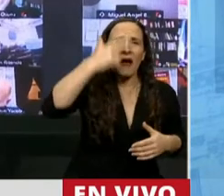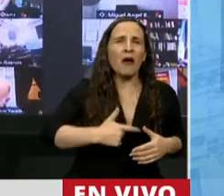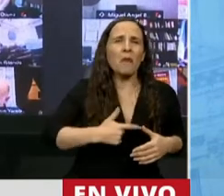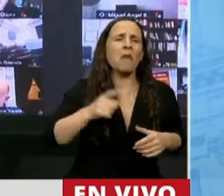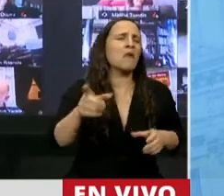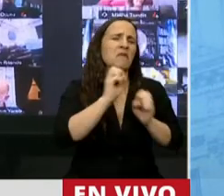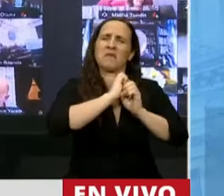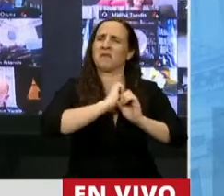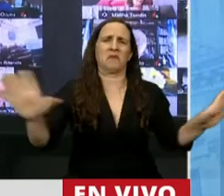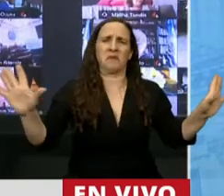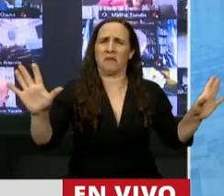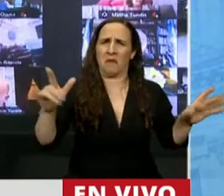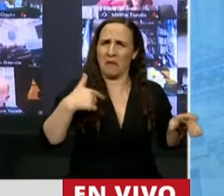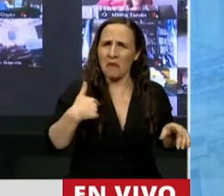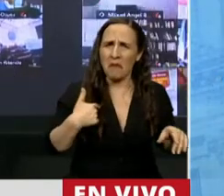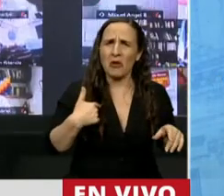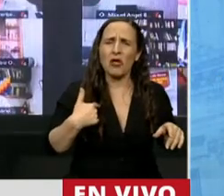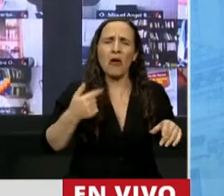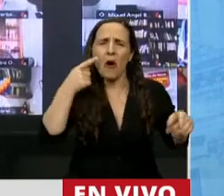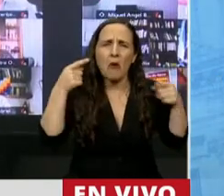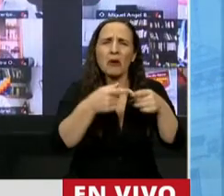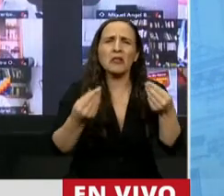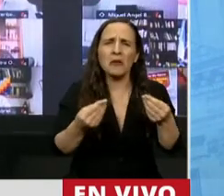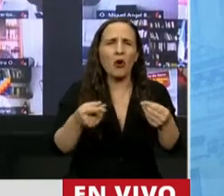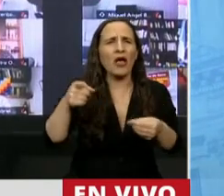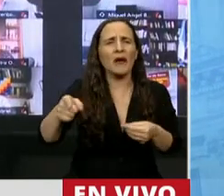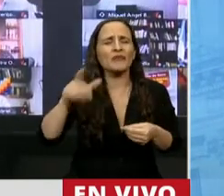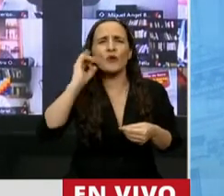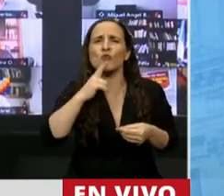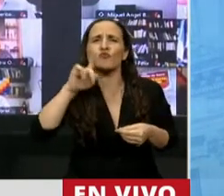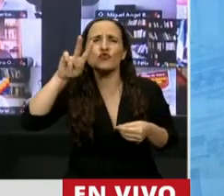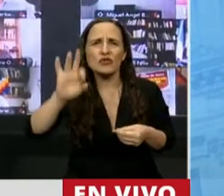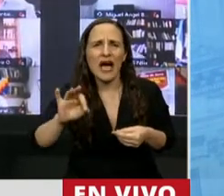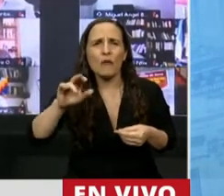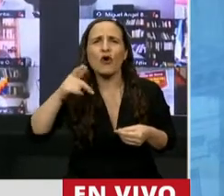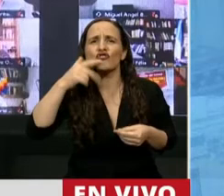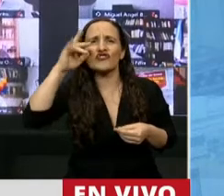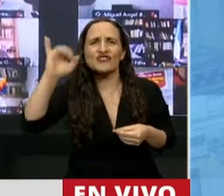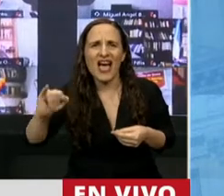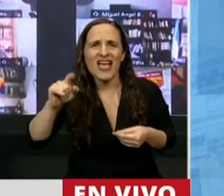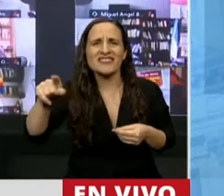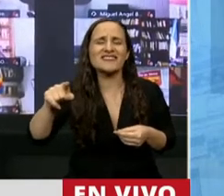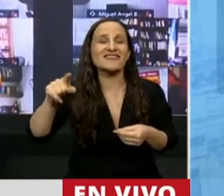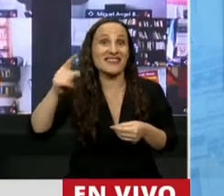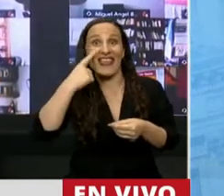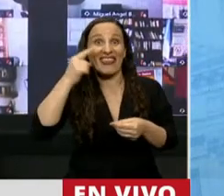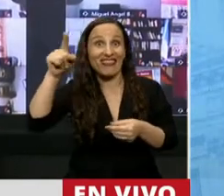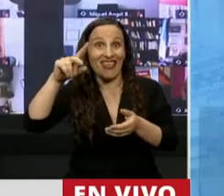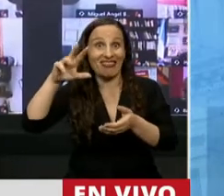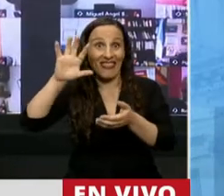que trató de impedir que Gustavo Sáenz, intendente en ese momento de la capital salteña,